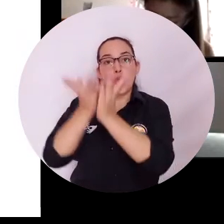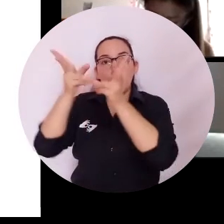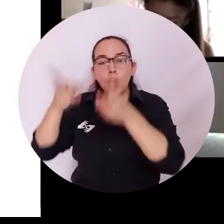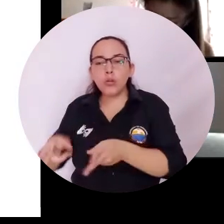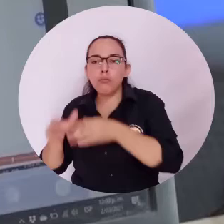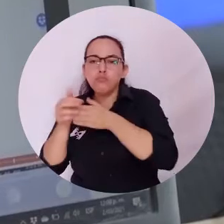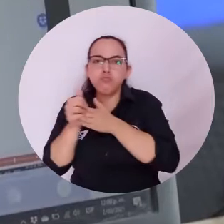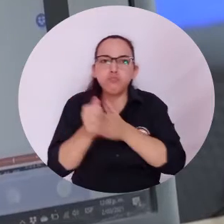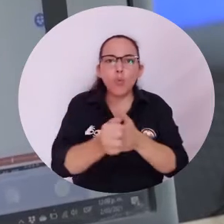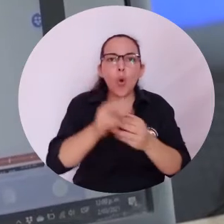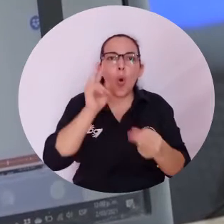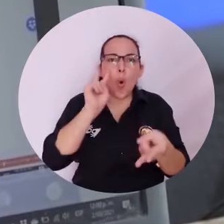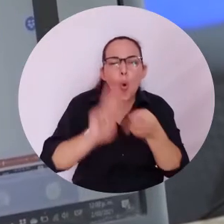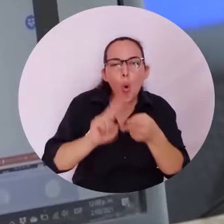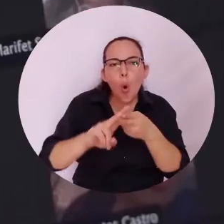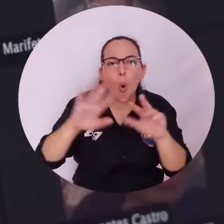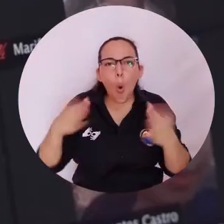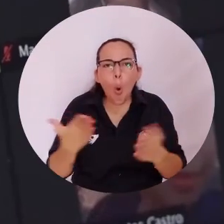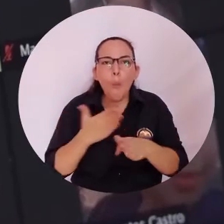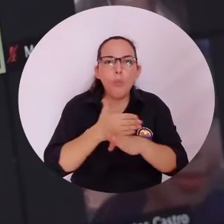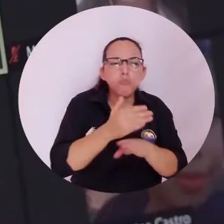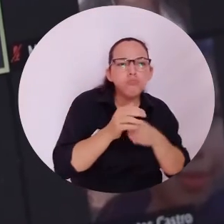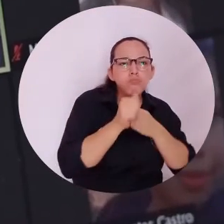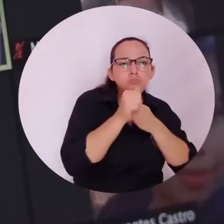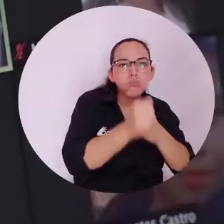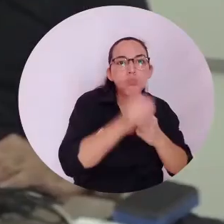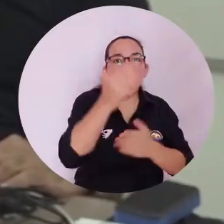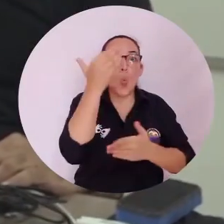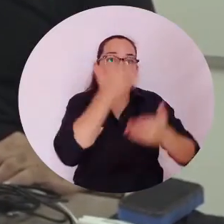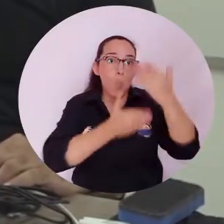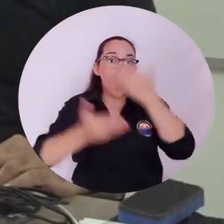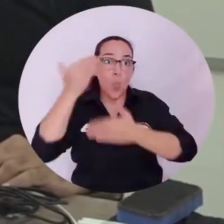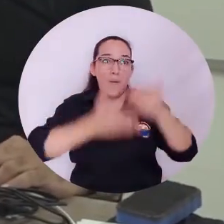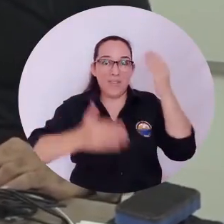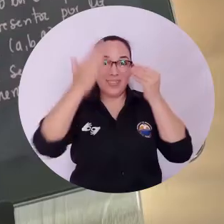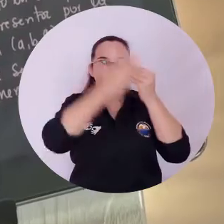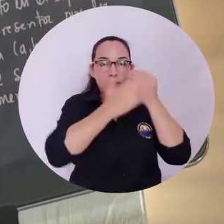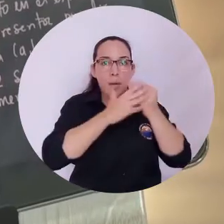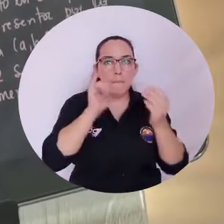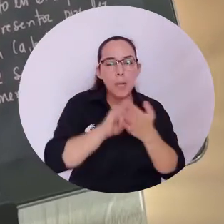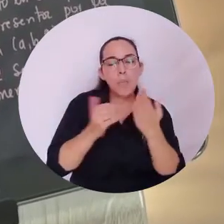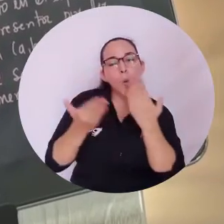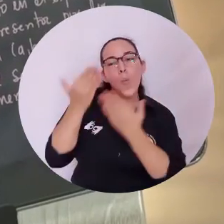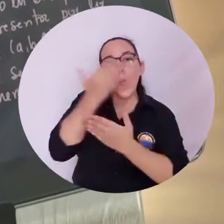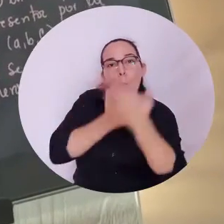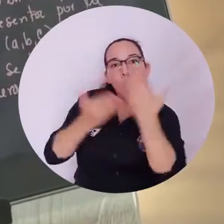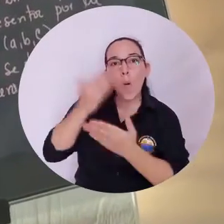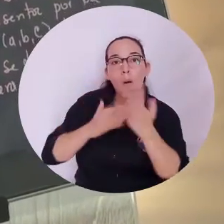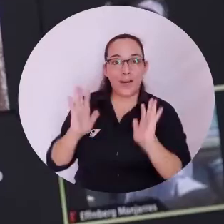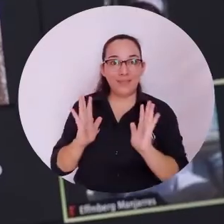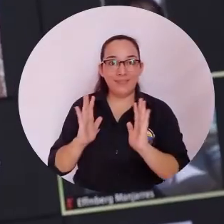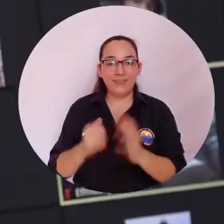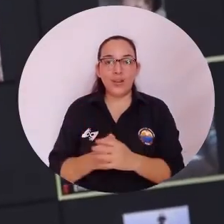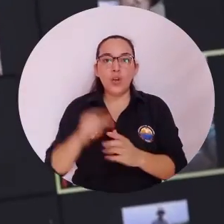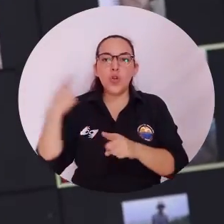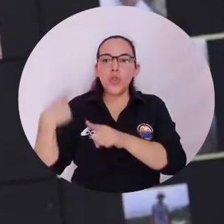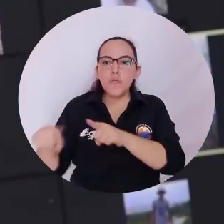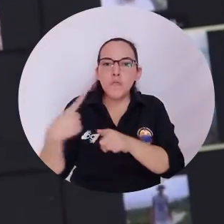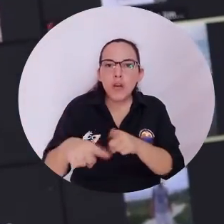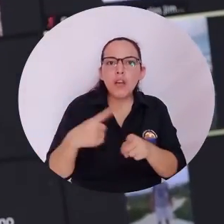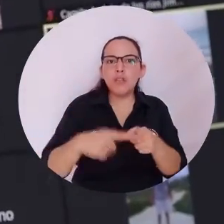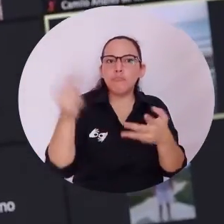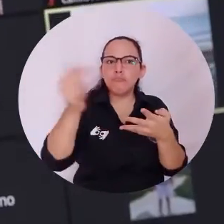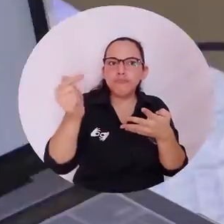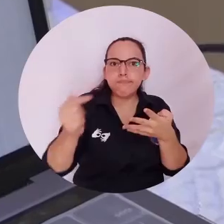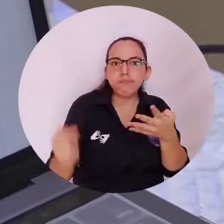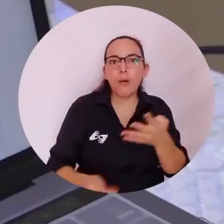las cuales han estado orientadas a conocer las metodologías y fundamentos de las pruebas de estado así como la simulación de exámenes y profundización en